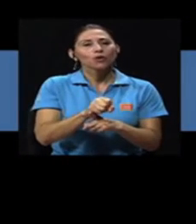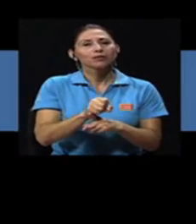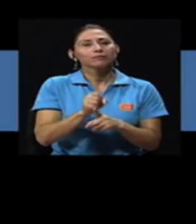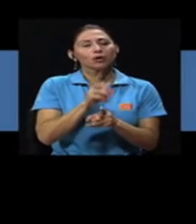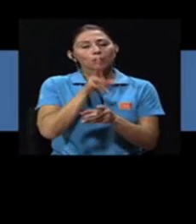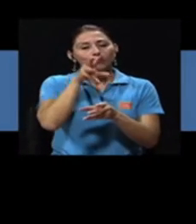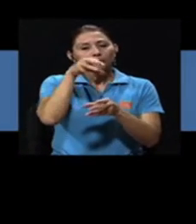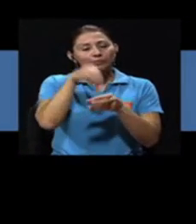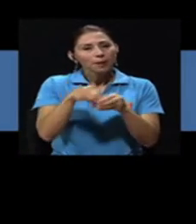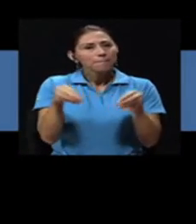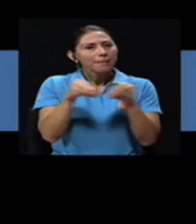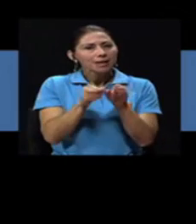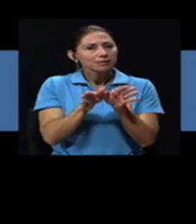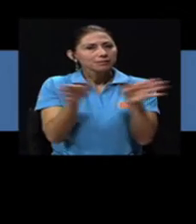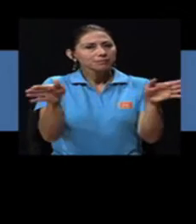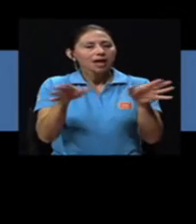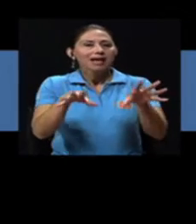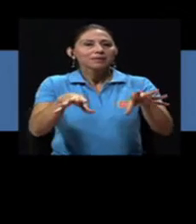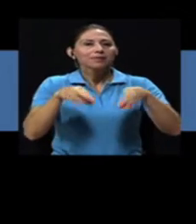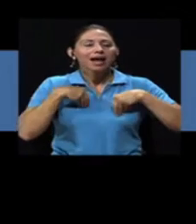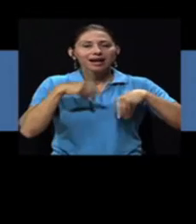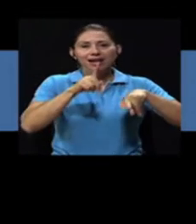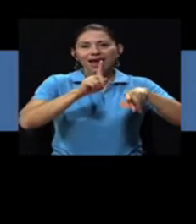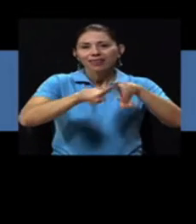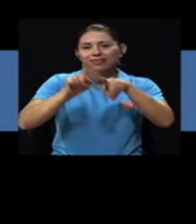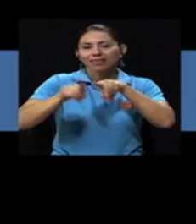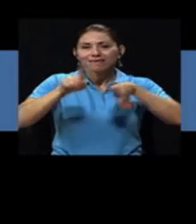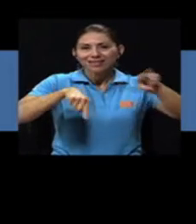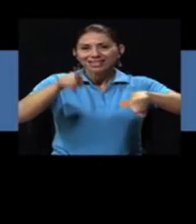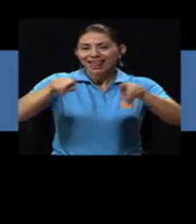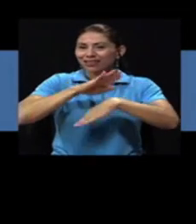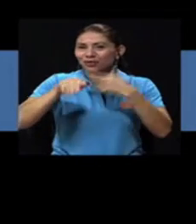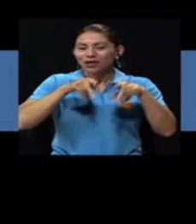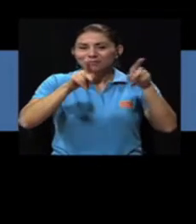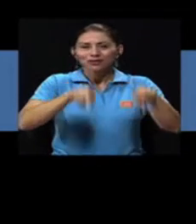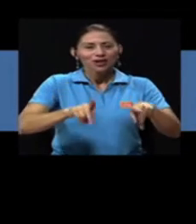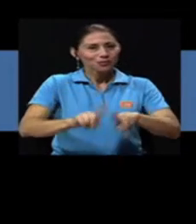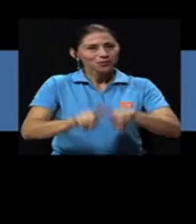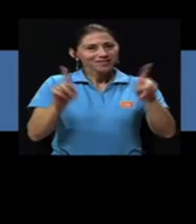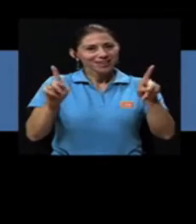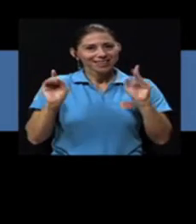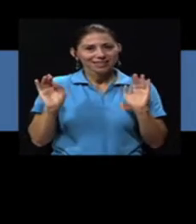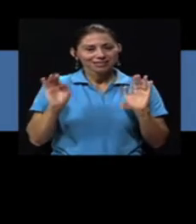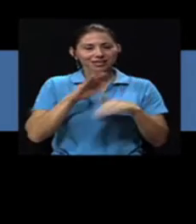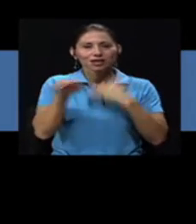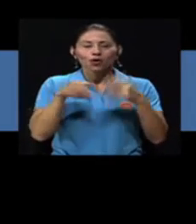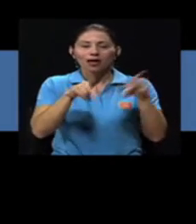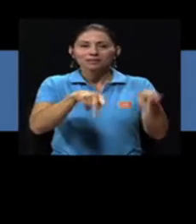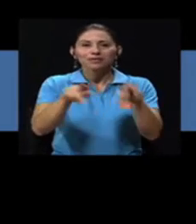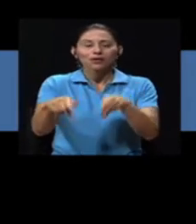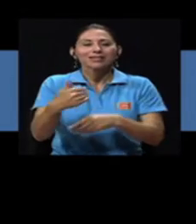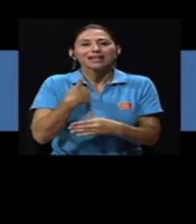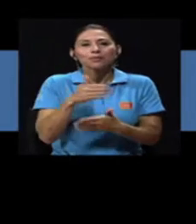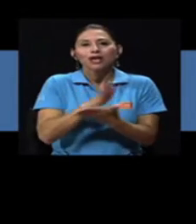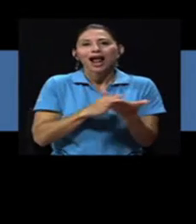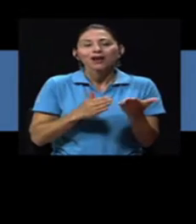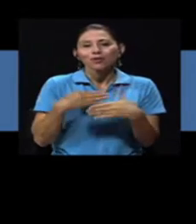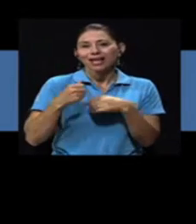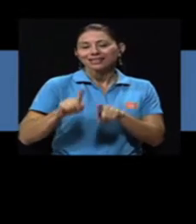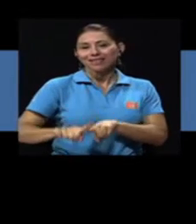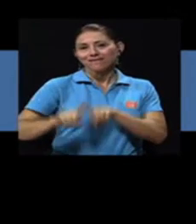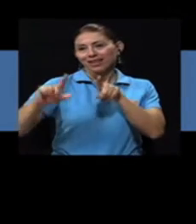abarca mucho más cosas globales, de aceptar la diversidad, de que todos somos diferentes y todas las personas tenemos